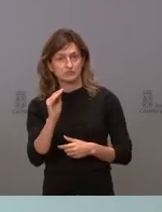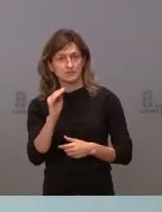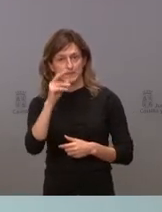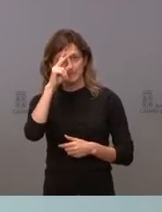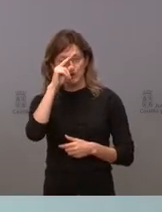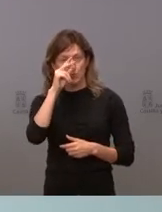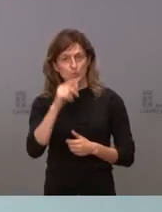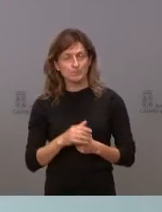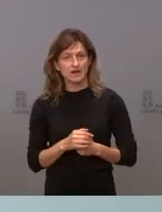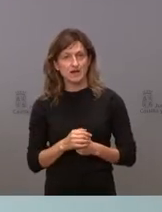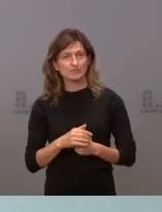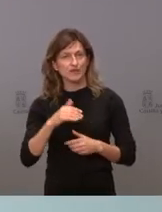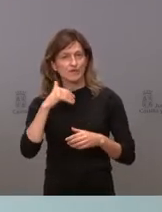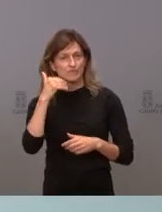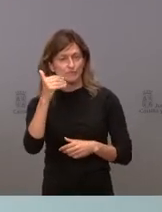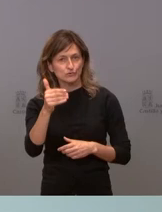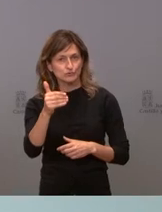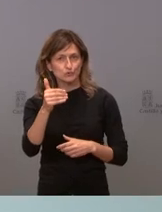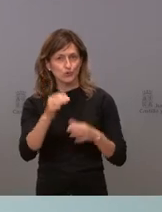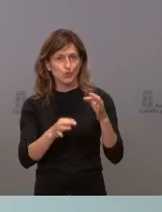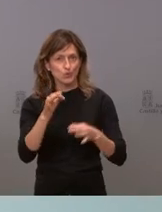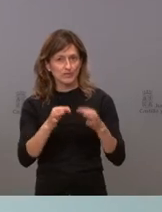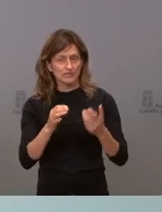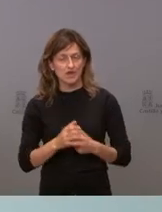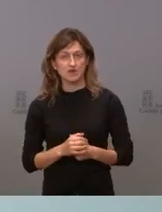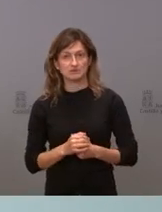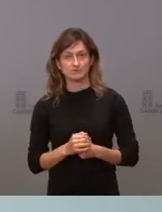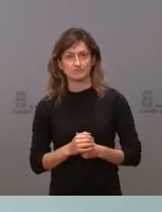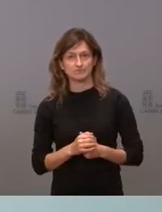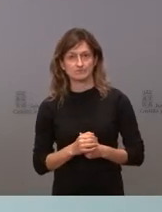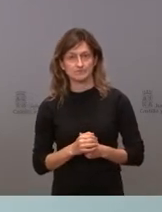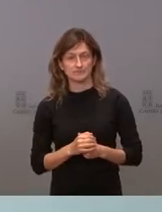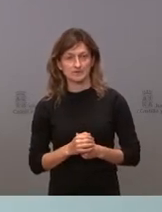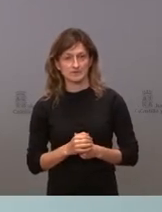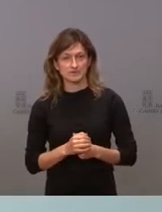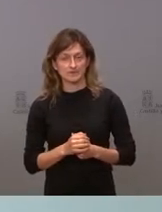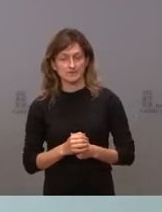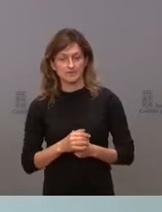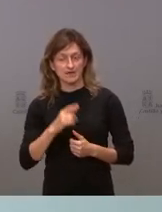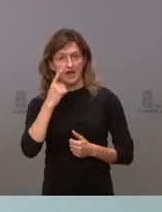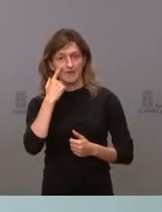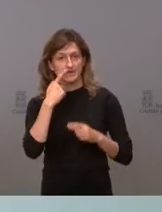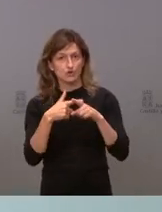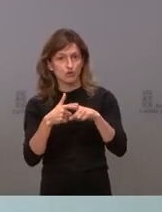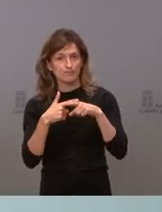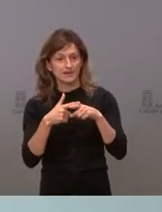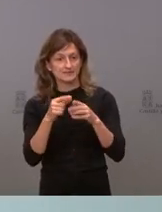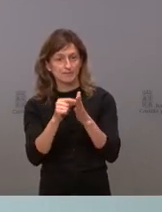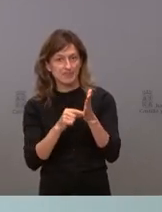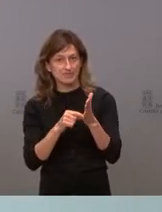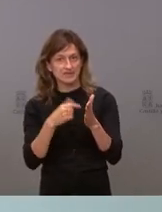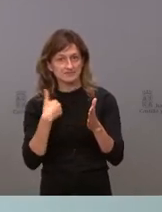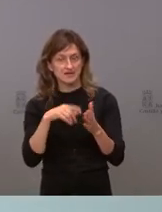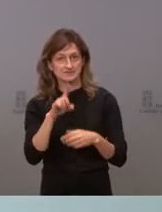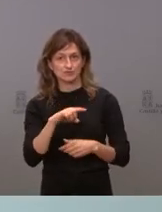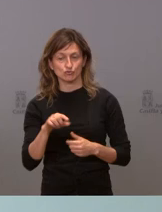preocupa el futuro judicial si si comparte que que se deberían tomar medidas ya o no